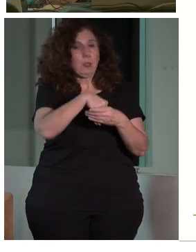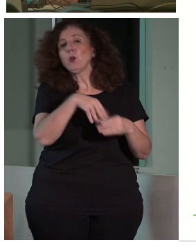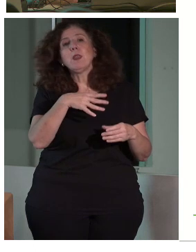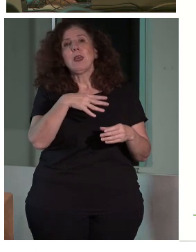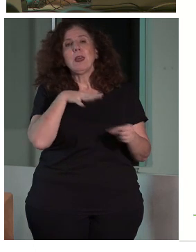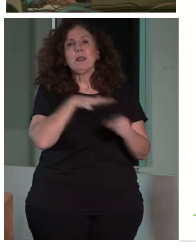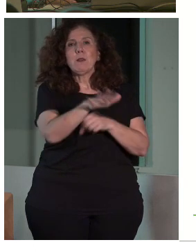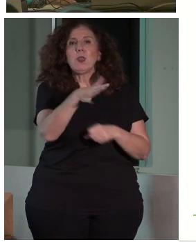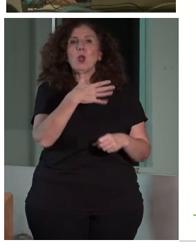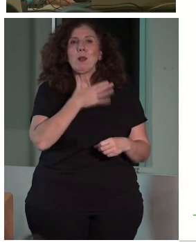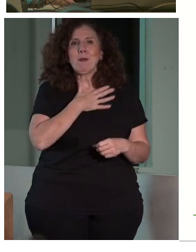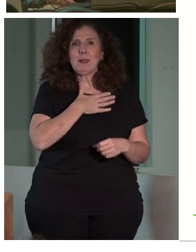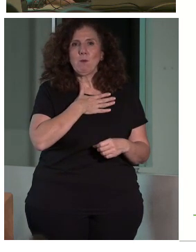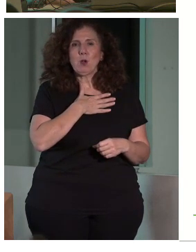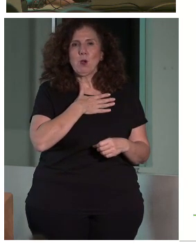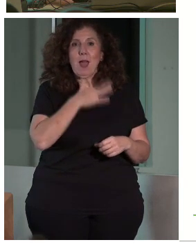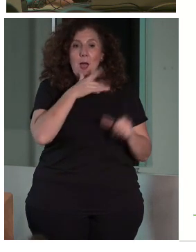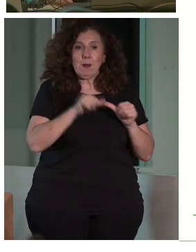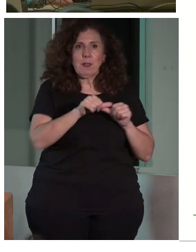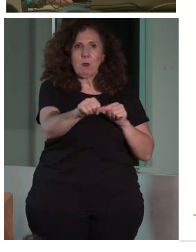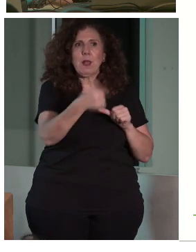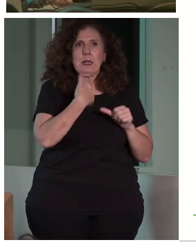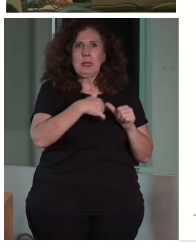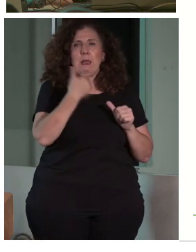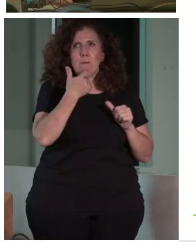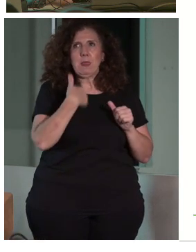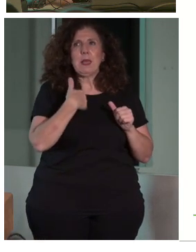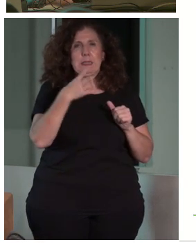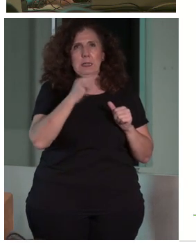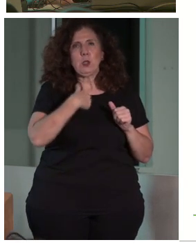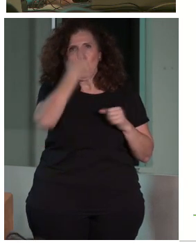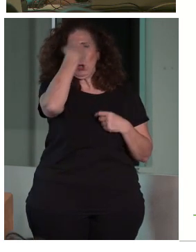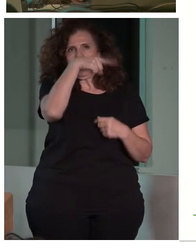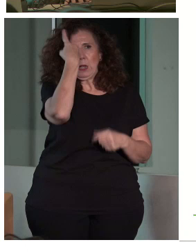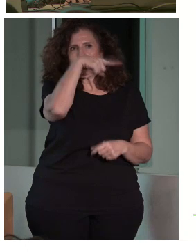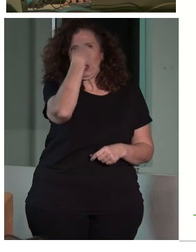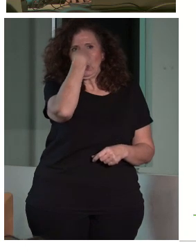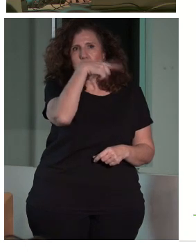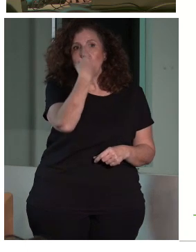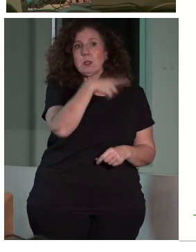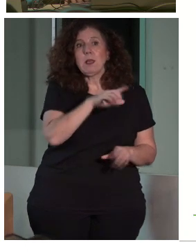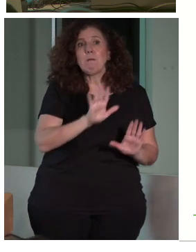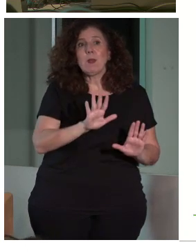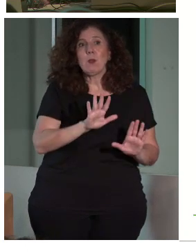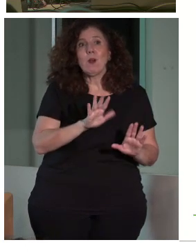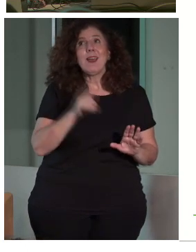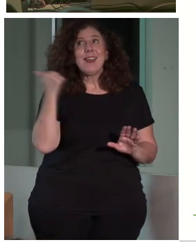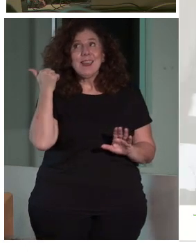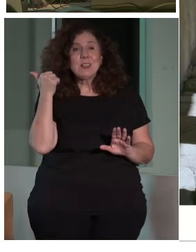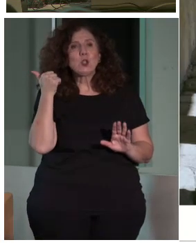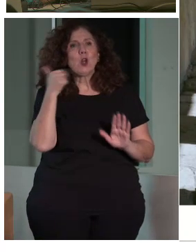lo que os voy a decir a partir de ahora diréis, bueno, si esto ya lo sabemos. Pues sí, pero esto ha sido consensuado, ¿no?